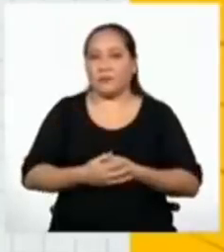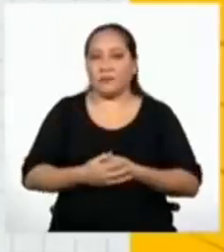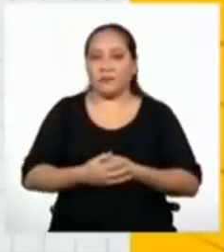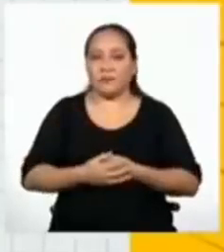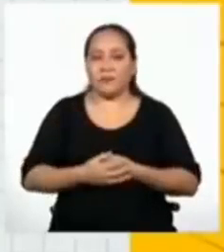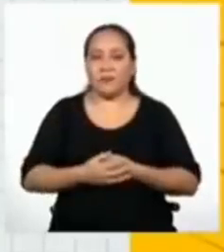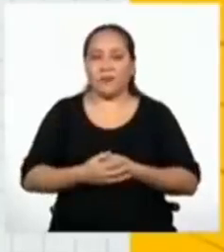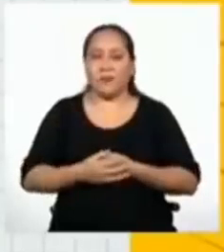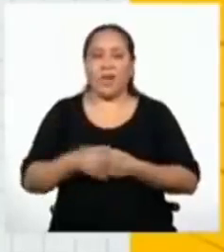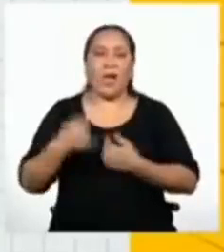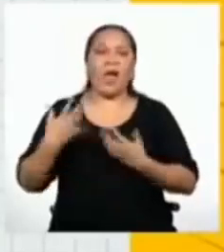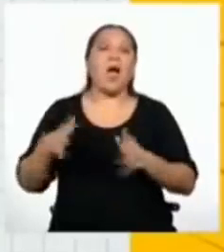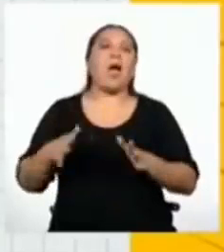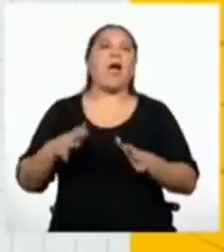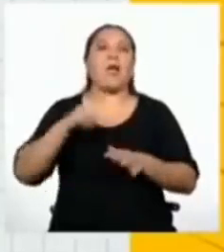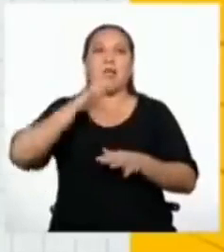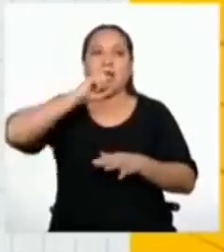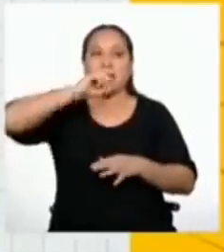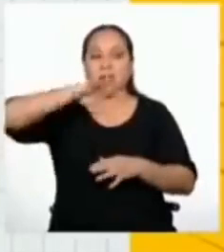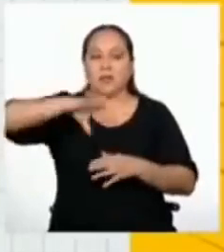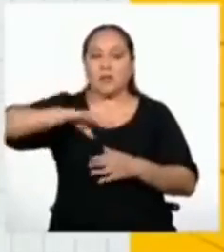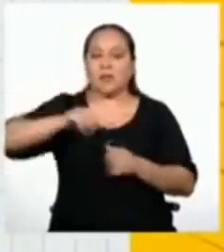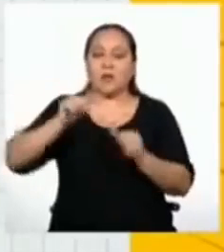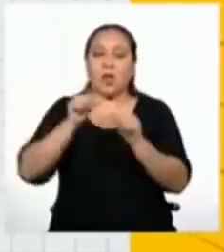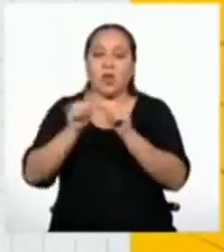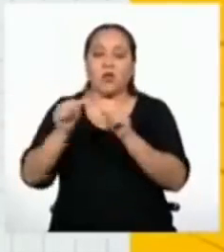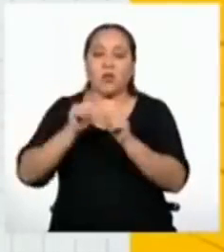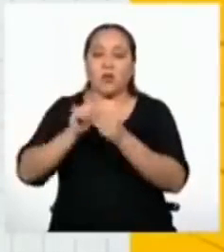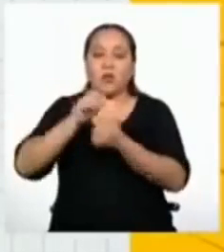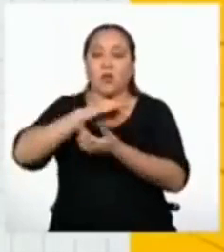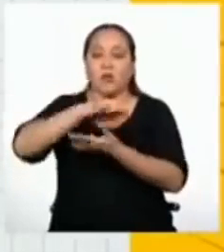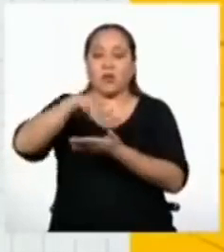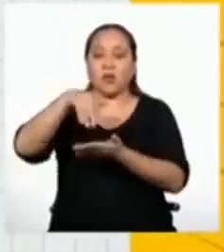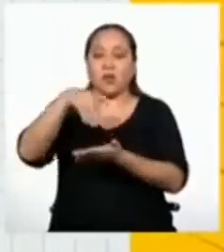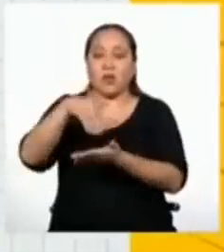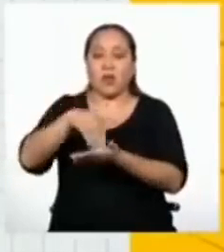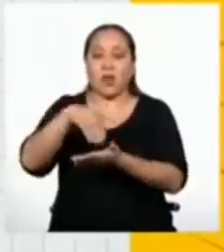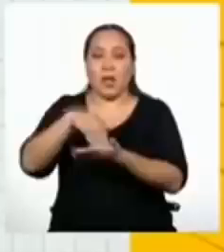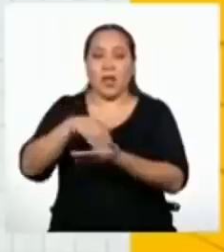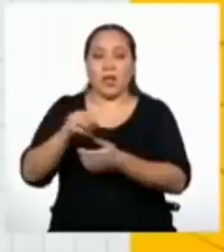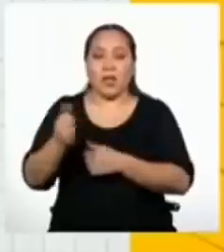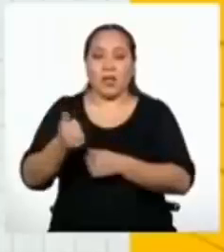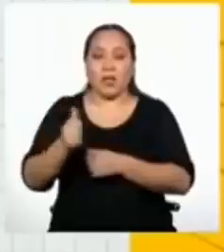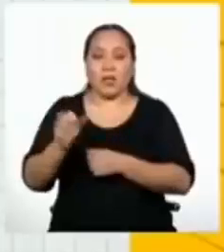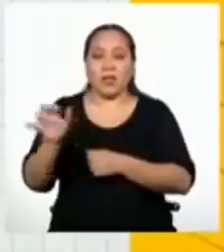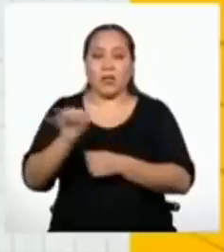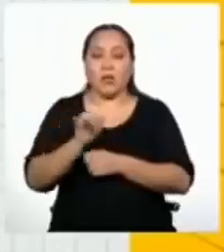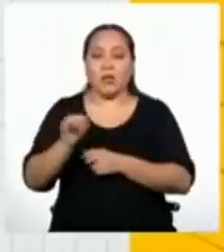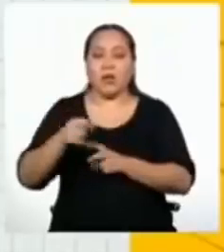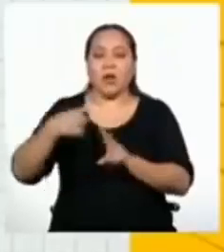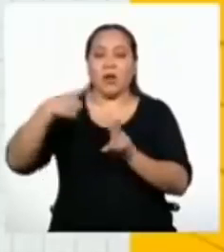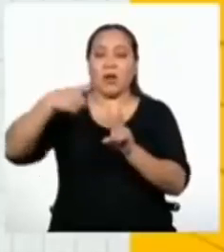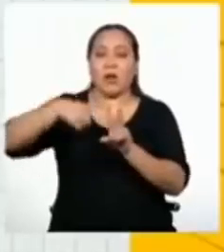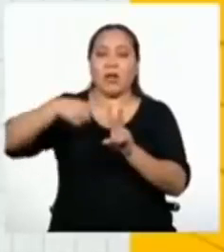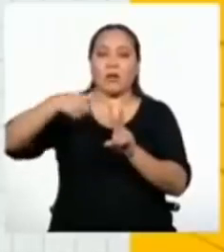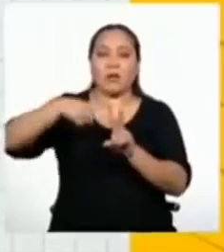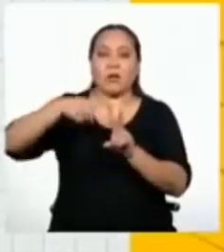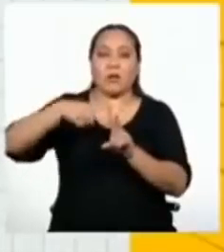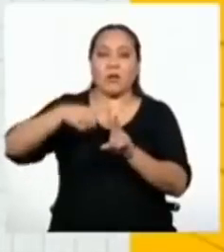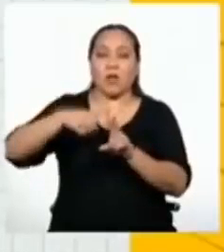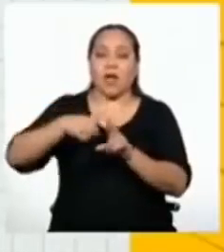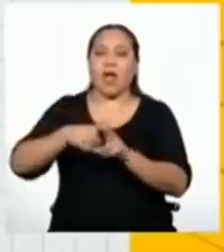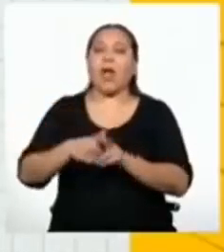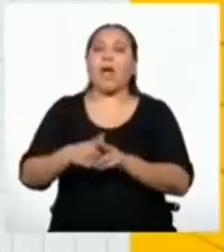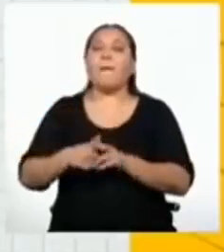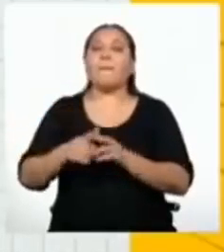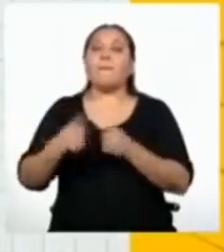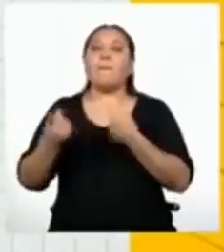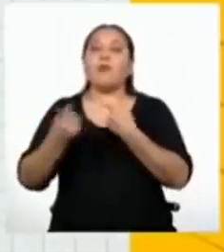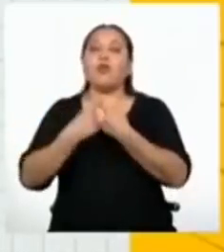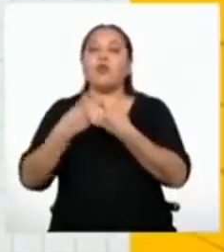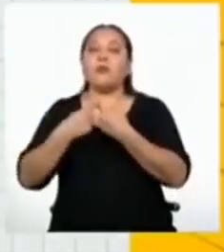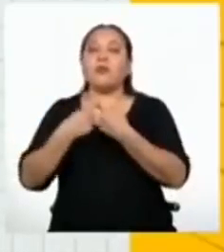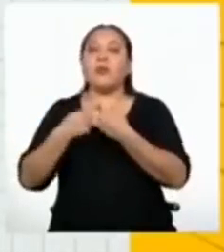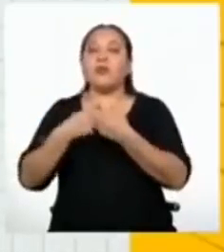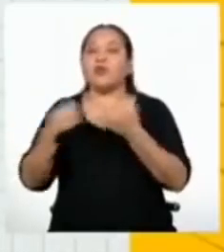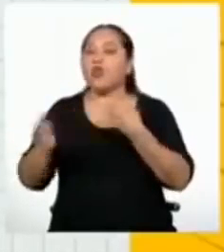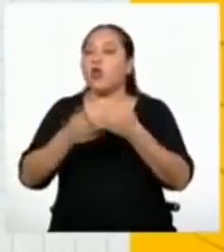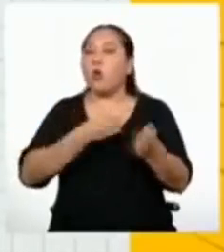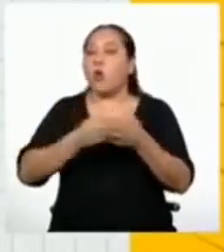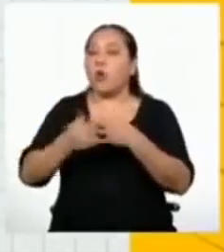decimos que el término central diez es igual a la raíz cuadrada del producto de cualquier pareja de términos